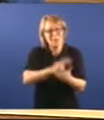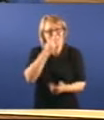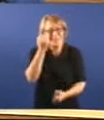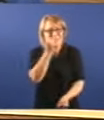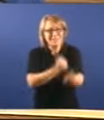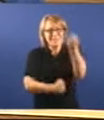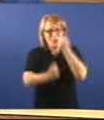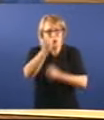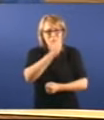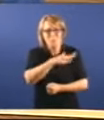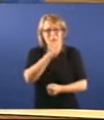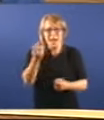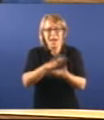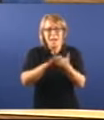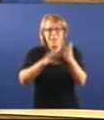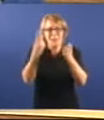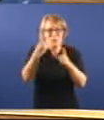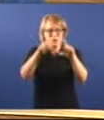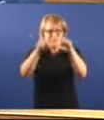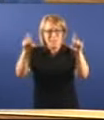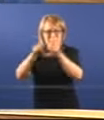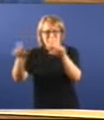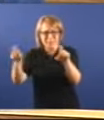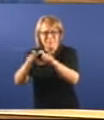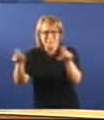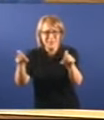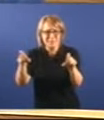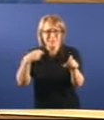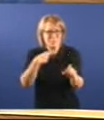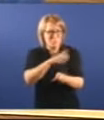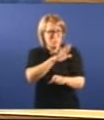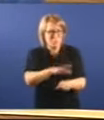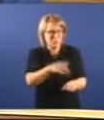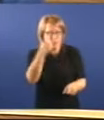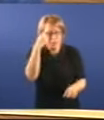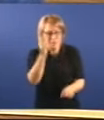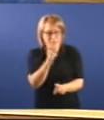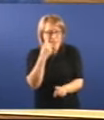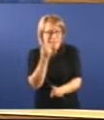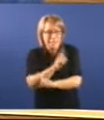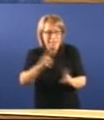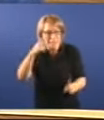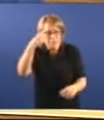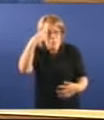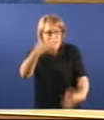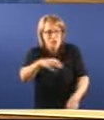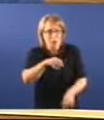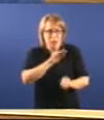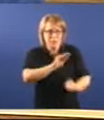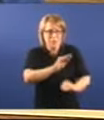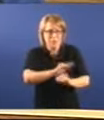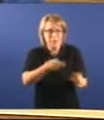Se fala de Traxa e de Seaga. Pero é sorprendente a súa ignorancia. Traxa é unha empresa pública do goberno de España.